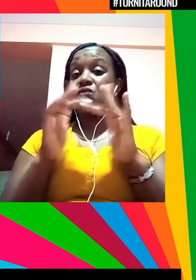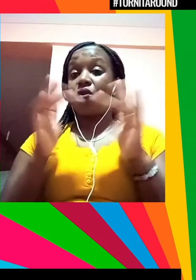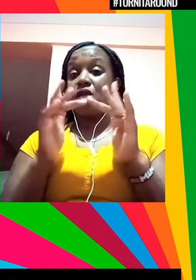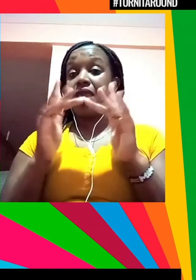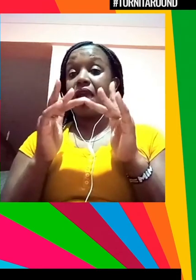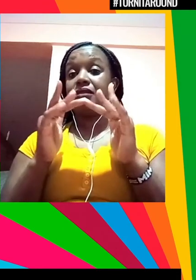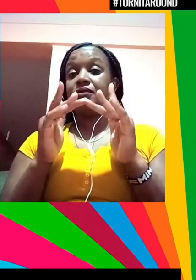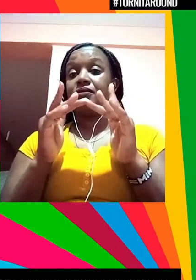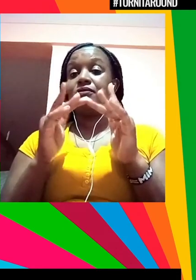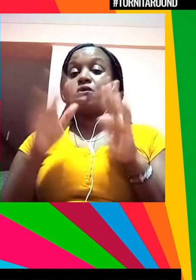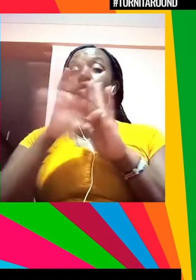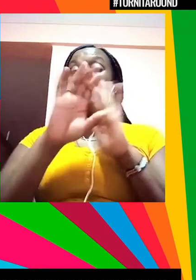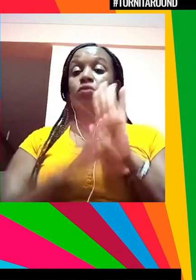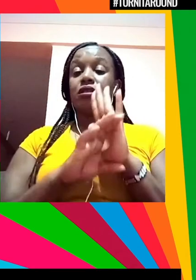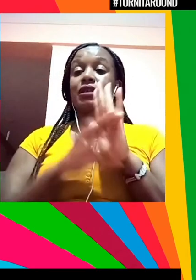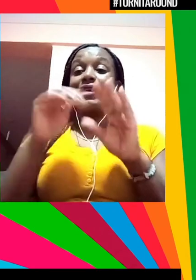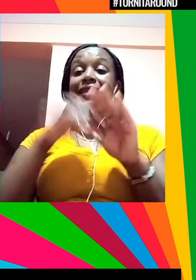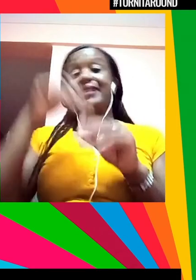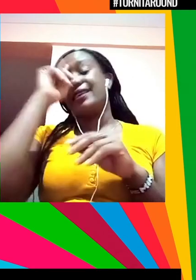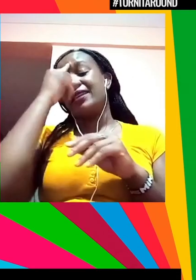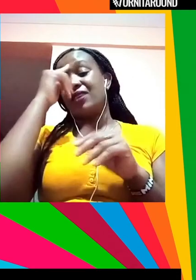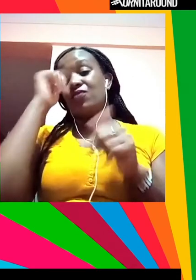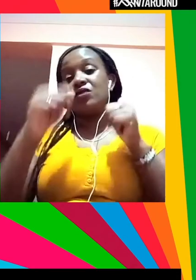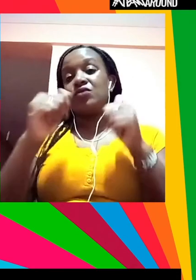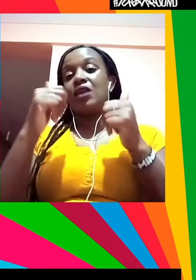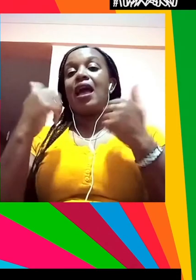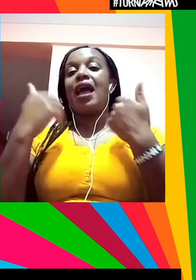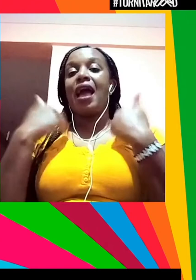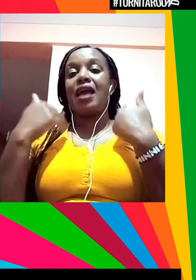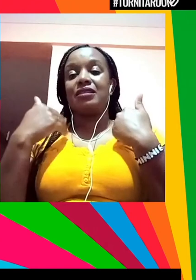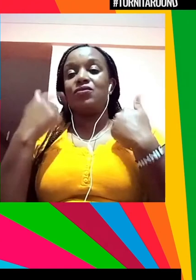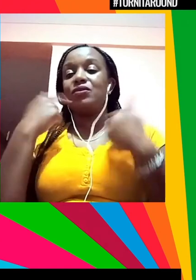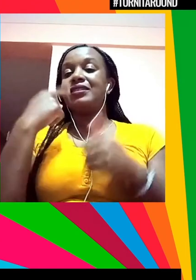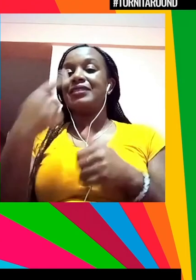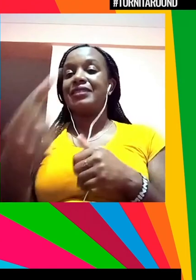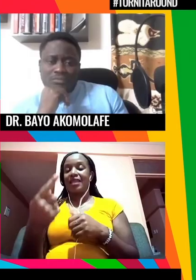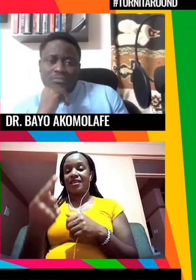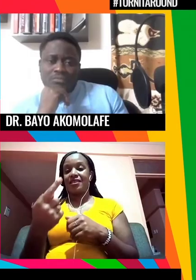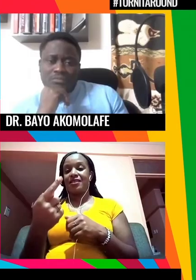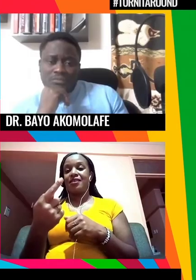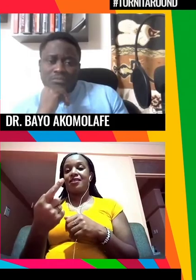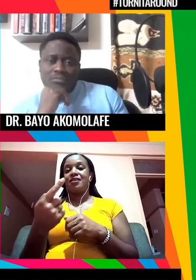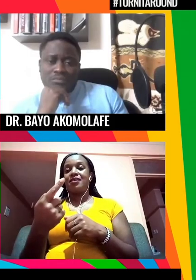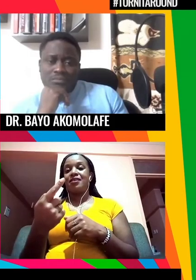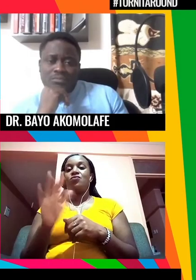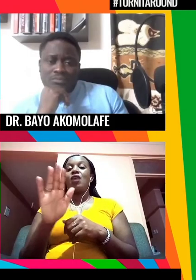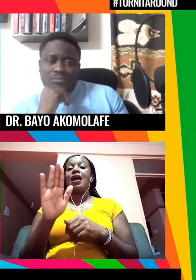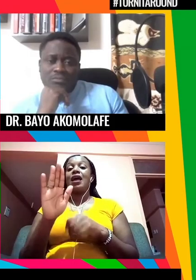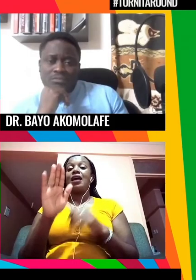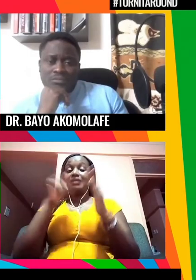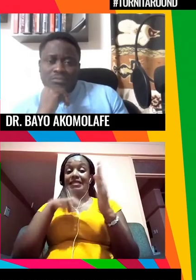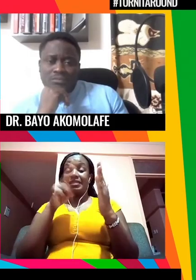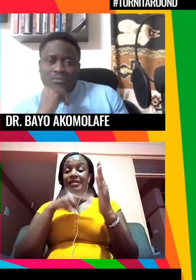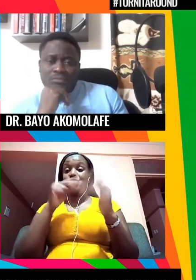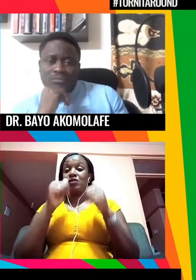en línea en India que se llama bailaremos unas montañas y el curso dice y es algo muy ilustrativo